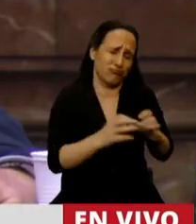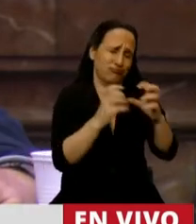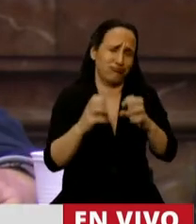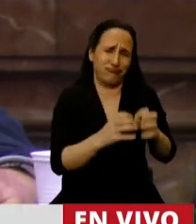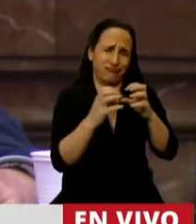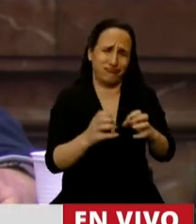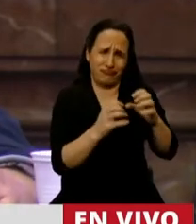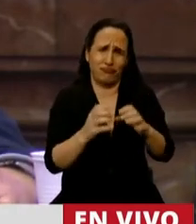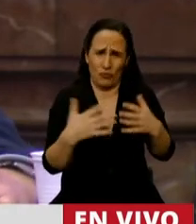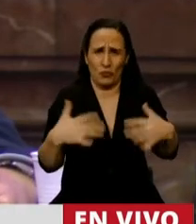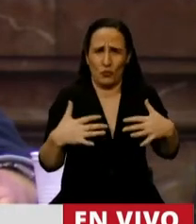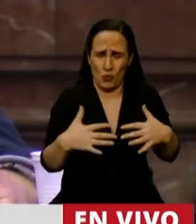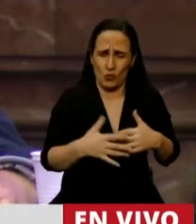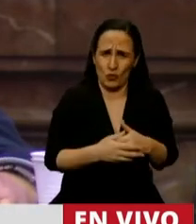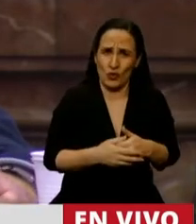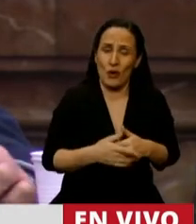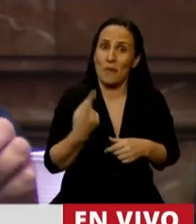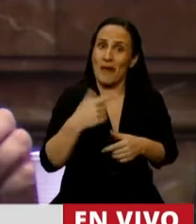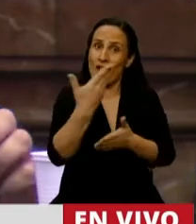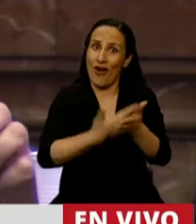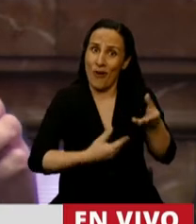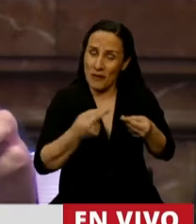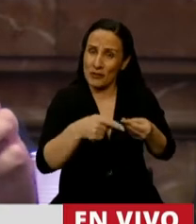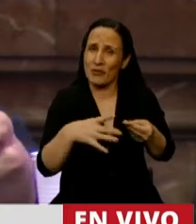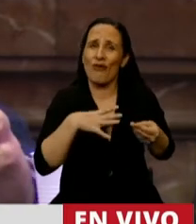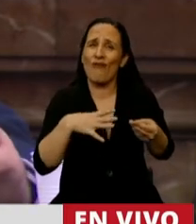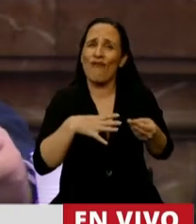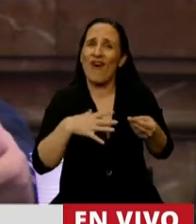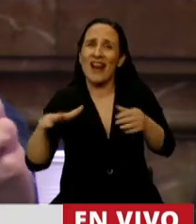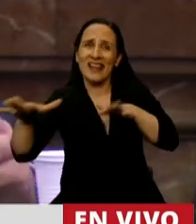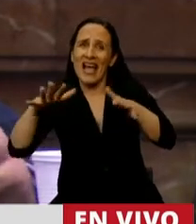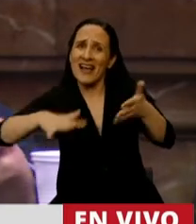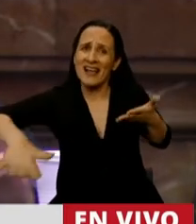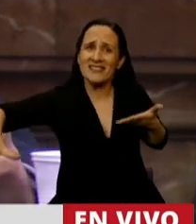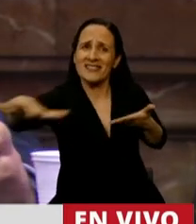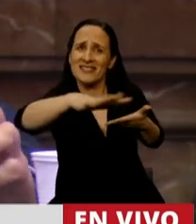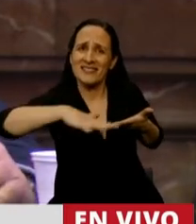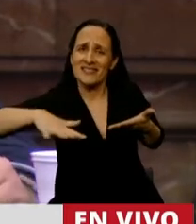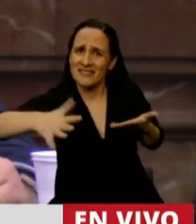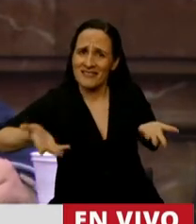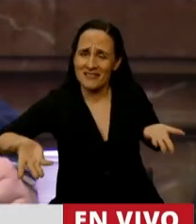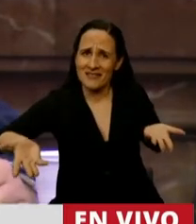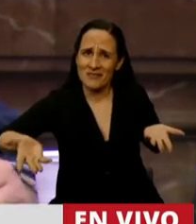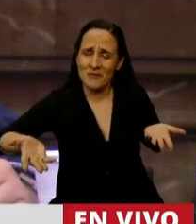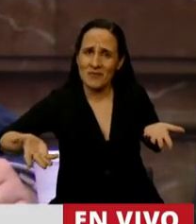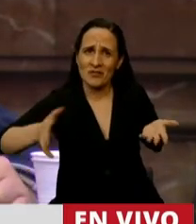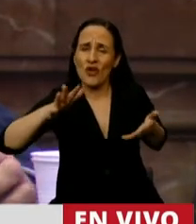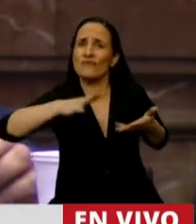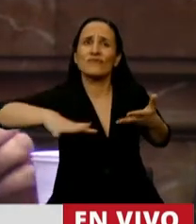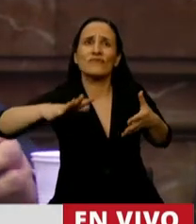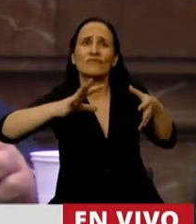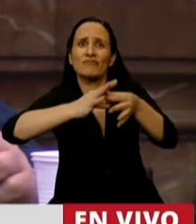pierde de vista un contexto y no tiene en cuenta un contexto político,